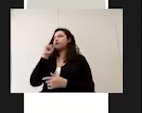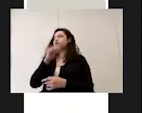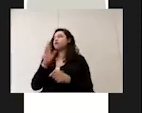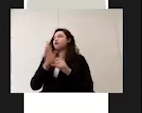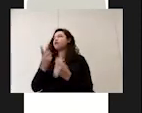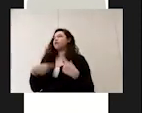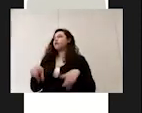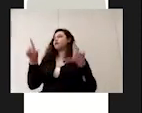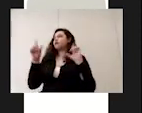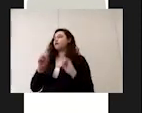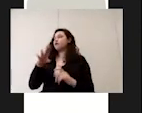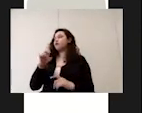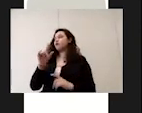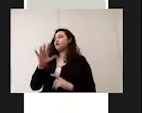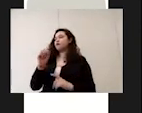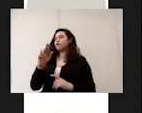página de medidas sanitarias